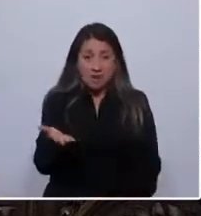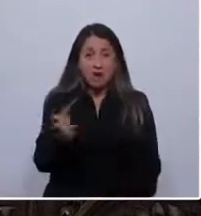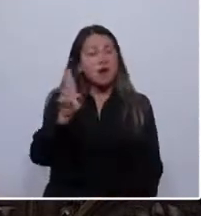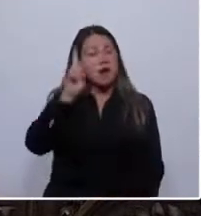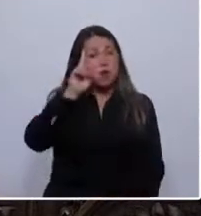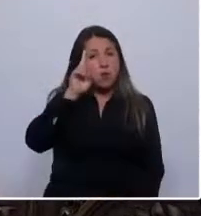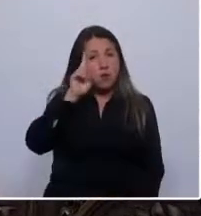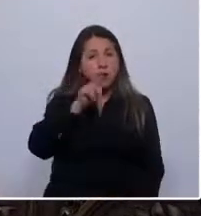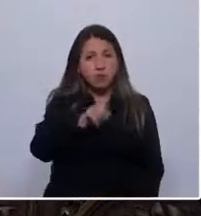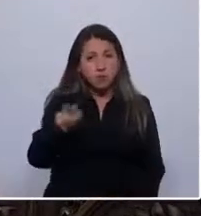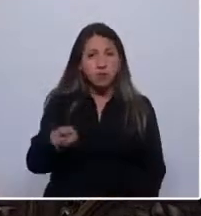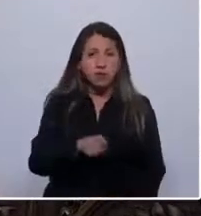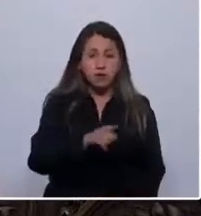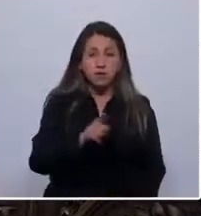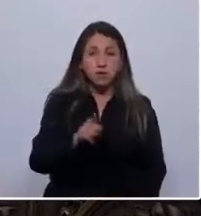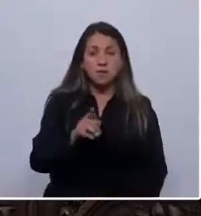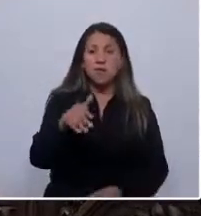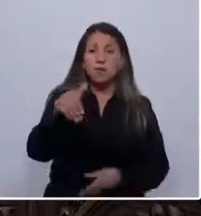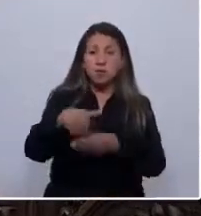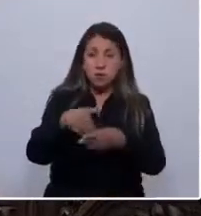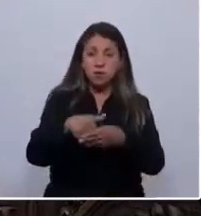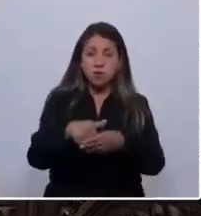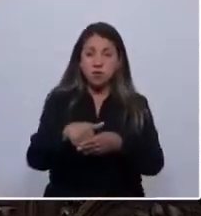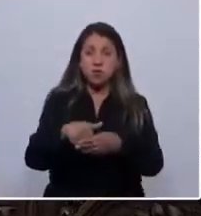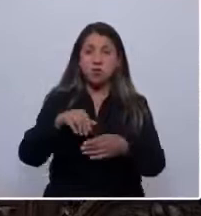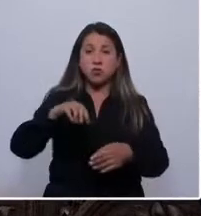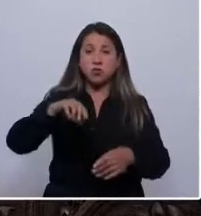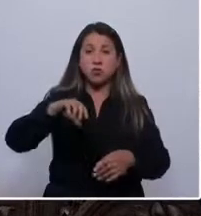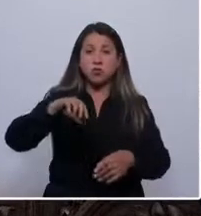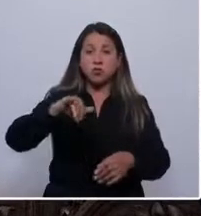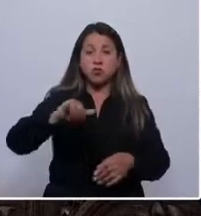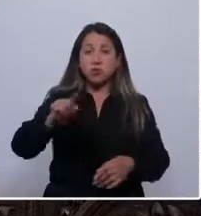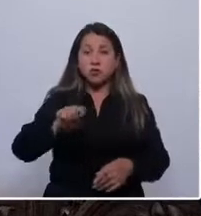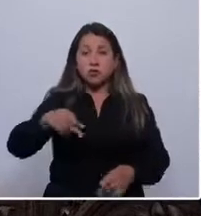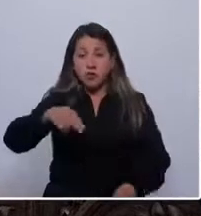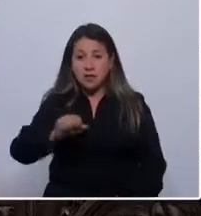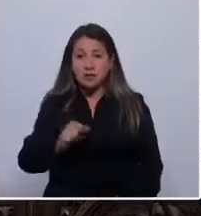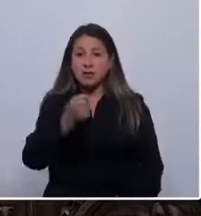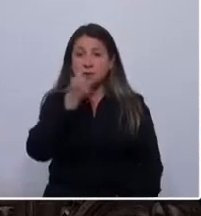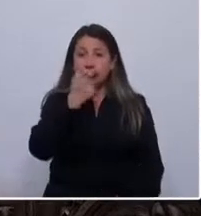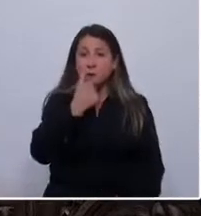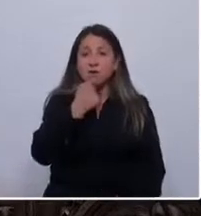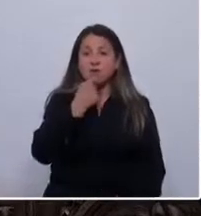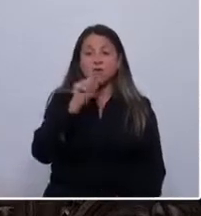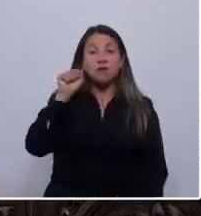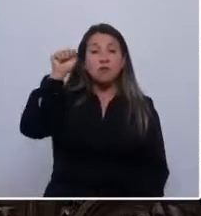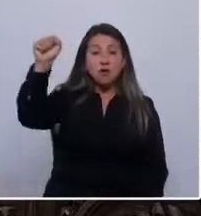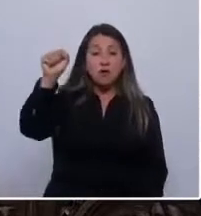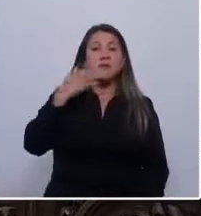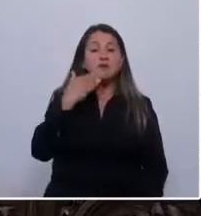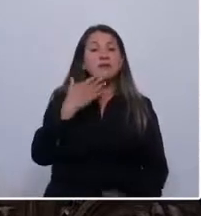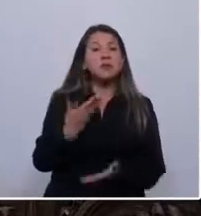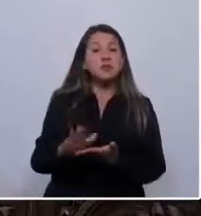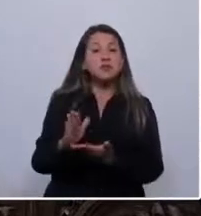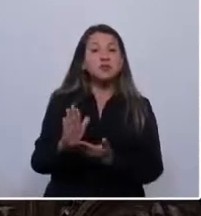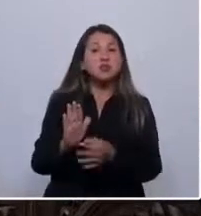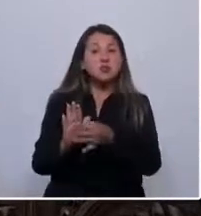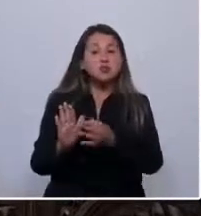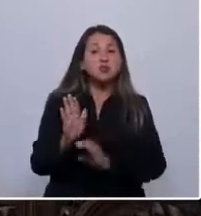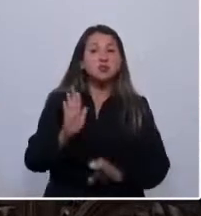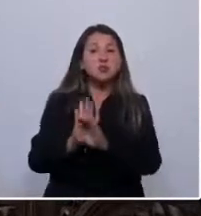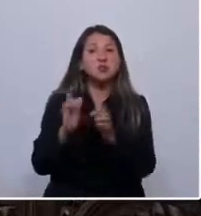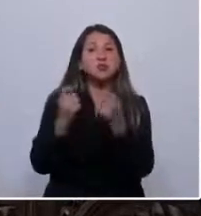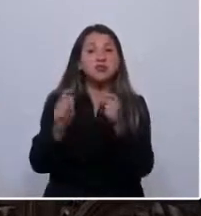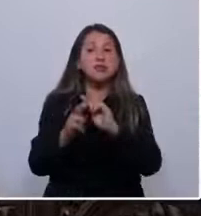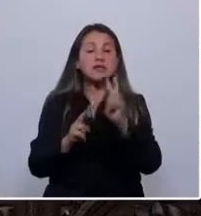que con los votos de Jasna Proboste y de Gabriel Boric también se rechazó una acusación constitucional cuando se intentaba